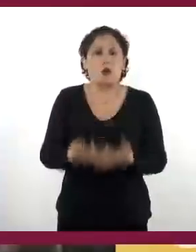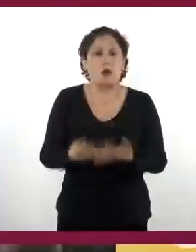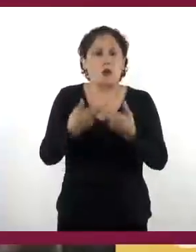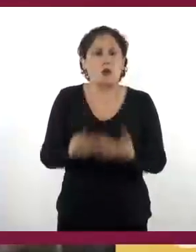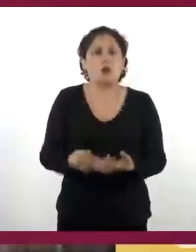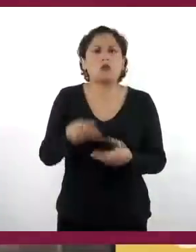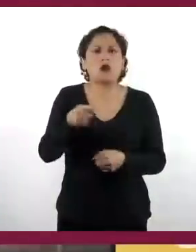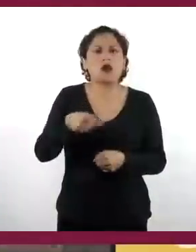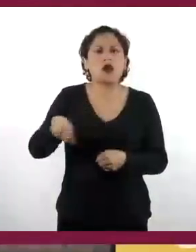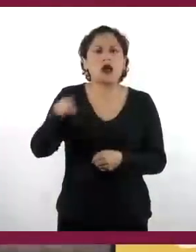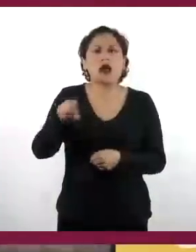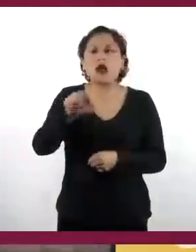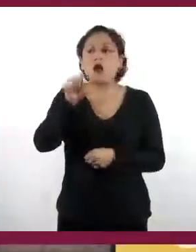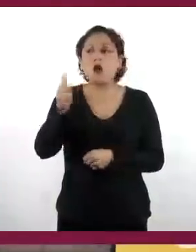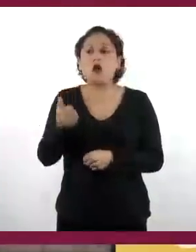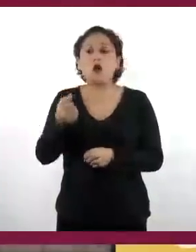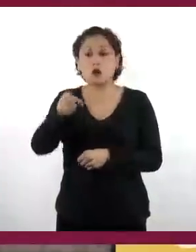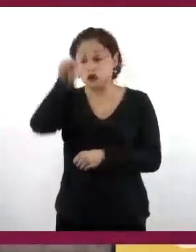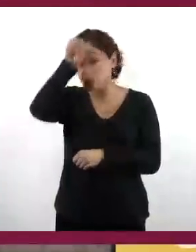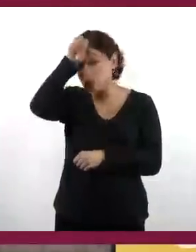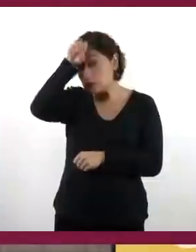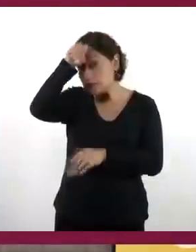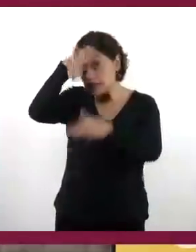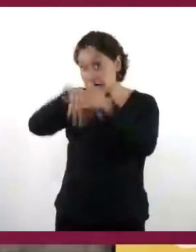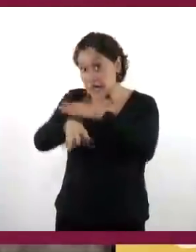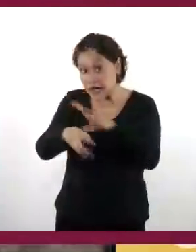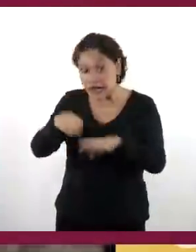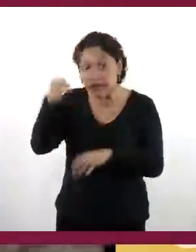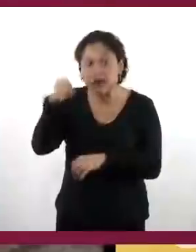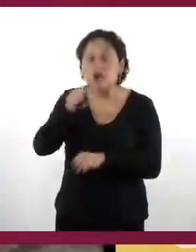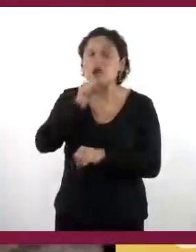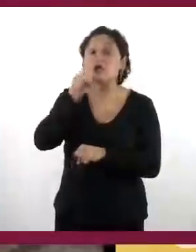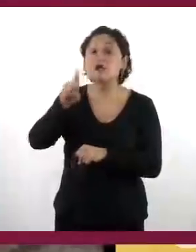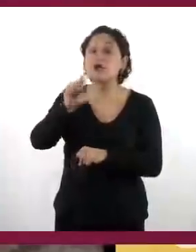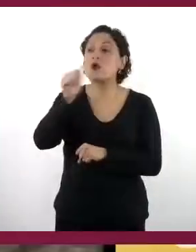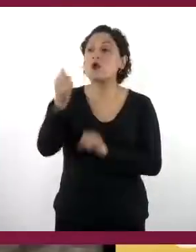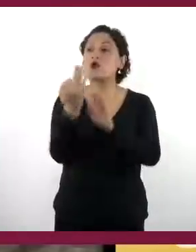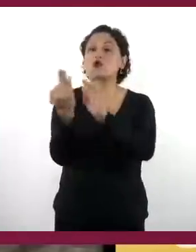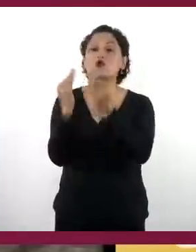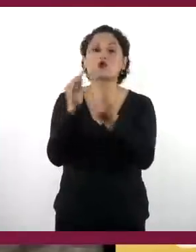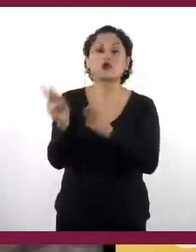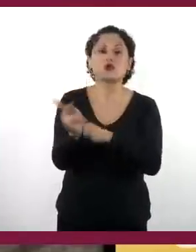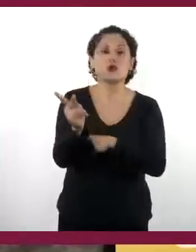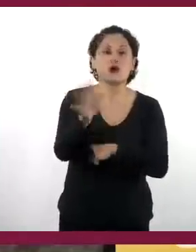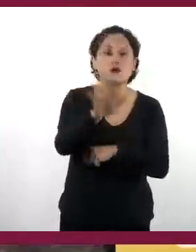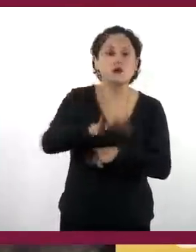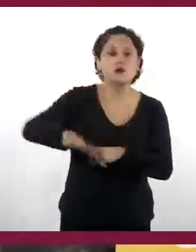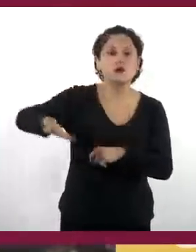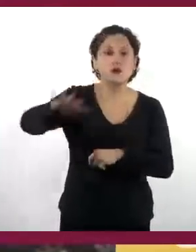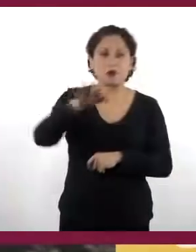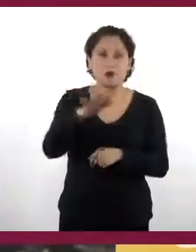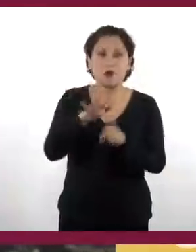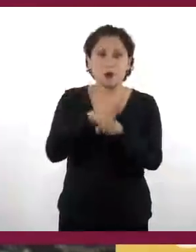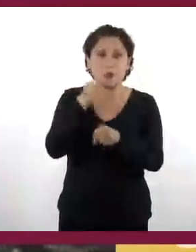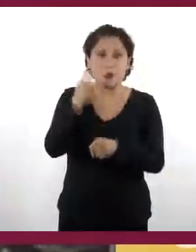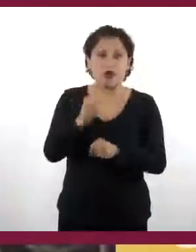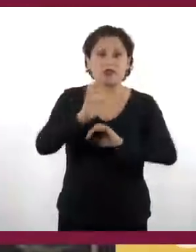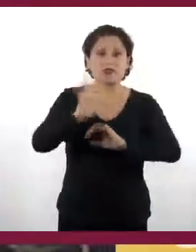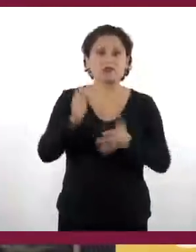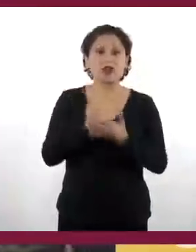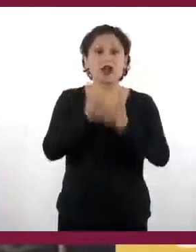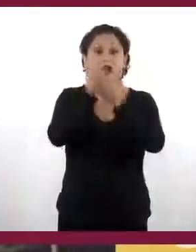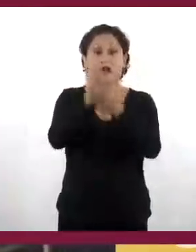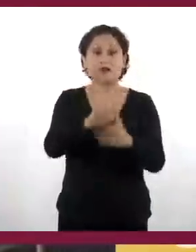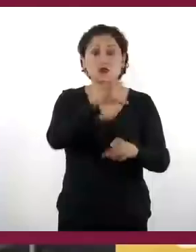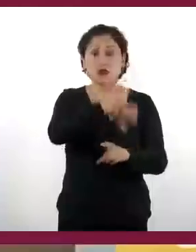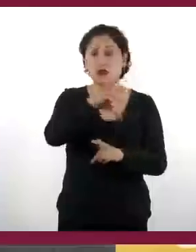reales mineros y en las pequeñas poblaciones de españoles que se construyen en torno a los reales mineros. Por tanto, esto dará pie al establecimiento